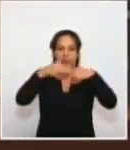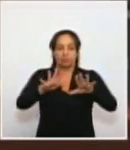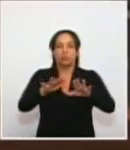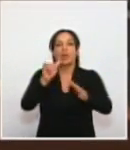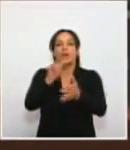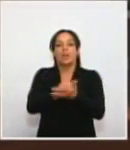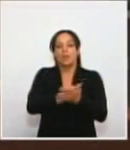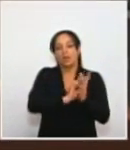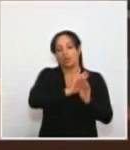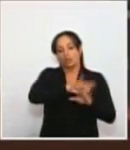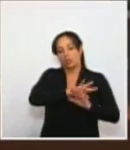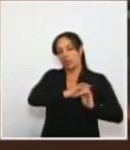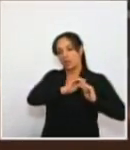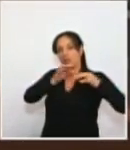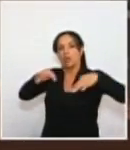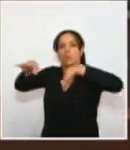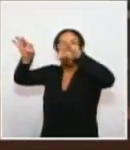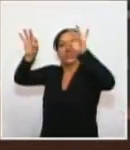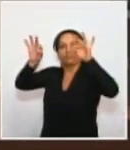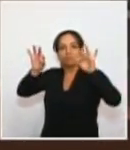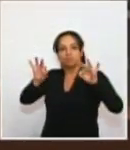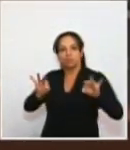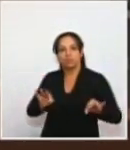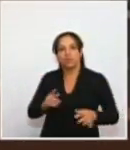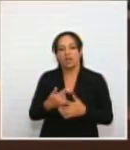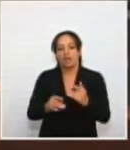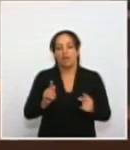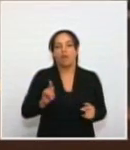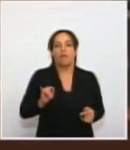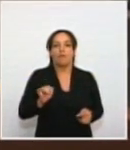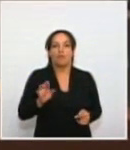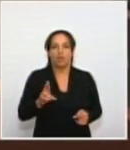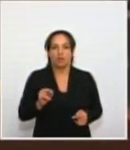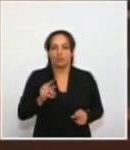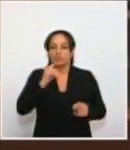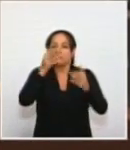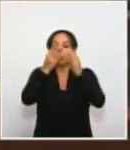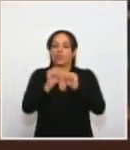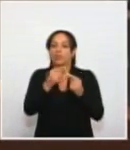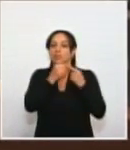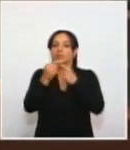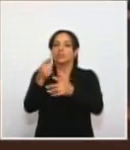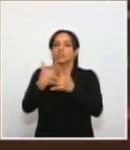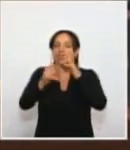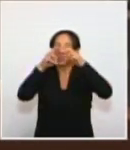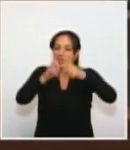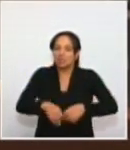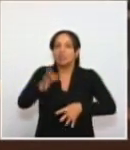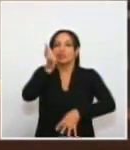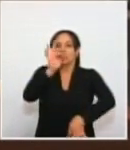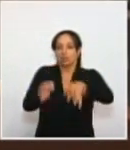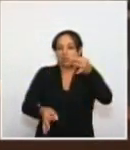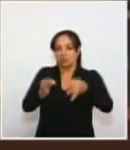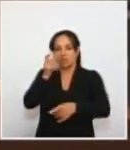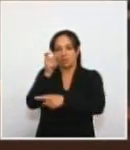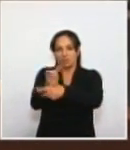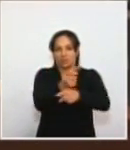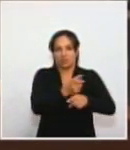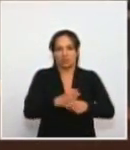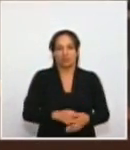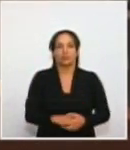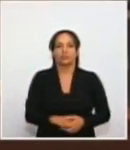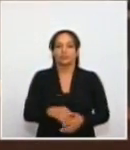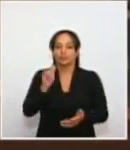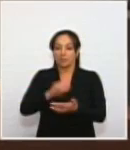por un fuero, por un sistema especial de investigación y de juzgamiento. Y ese